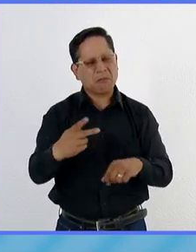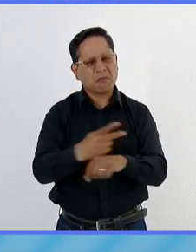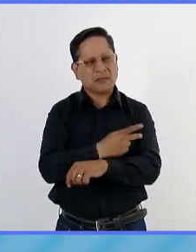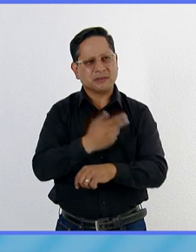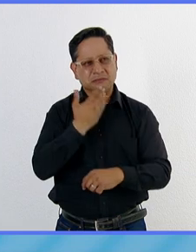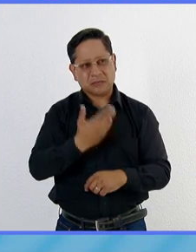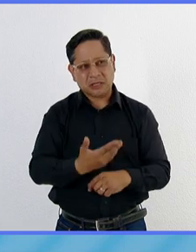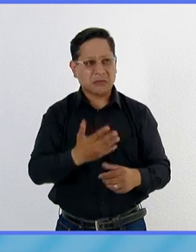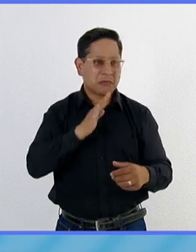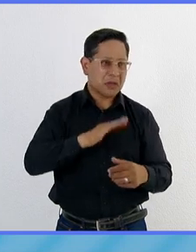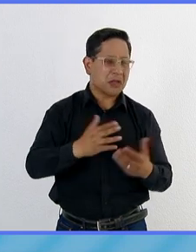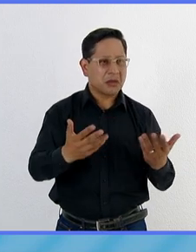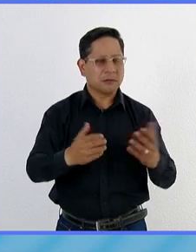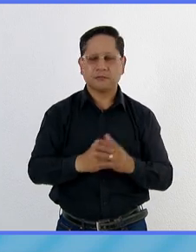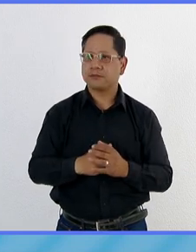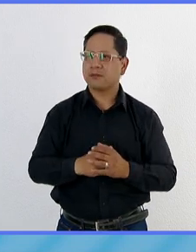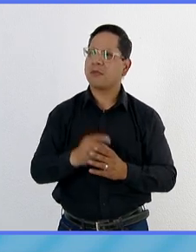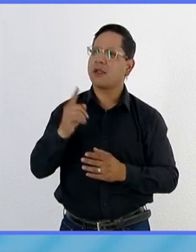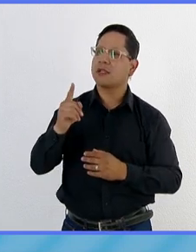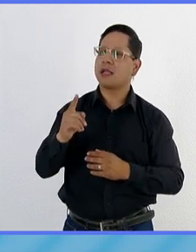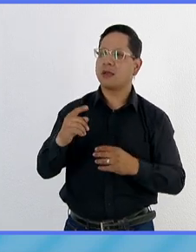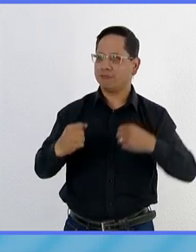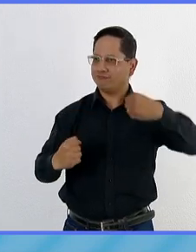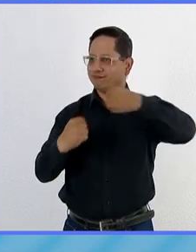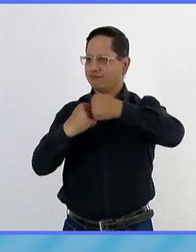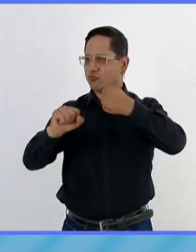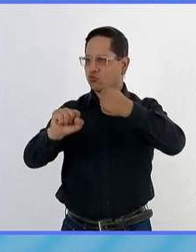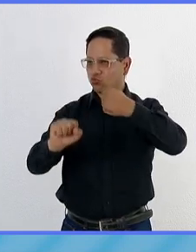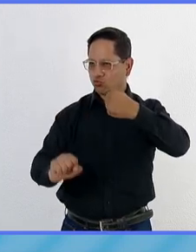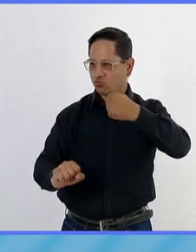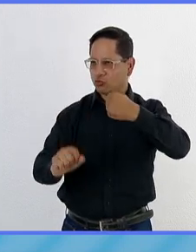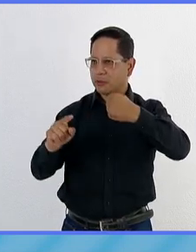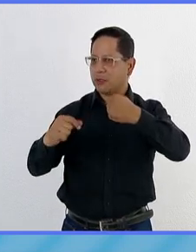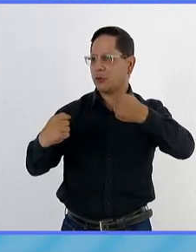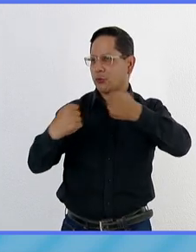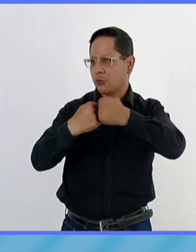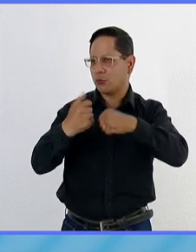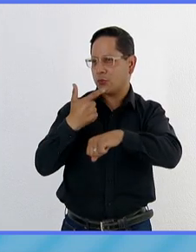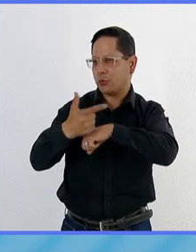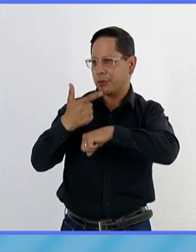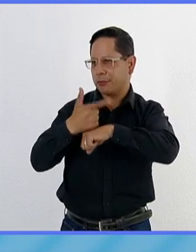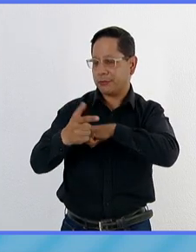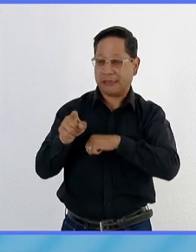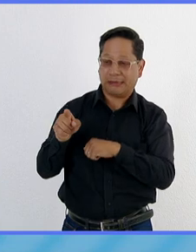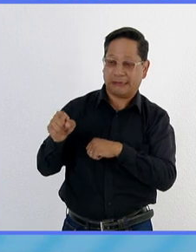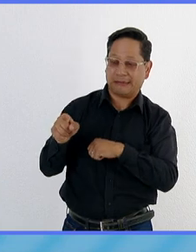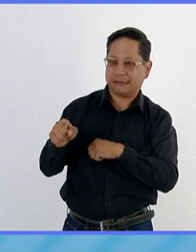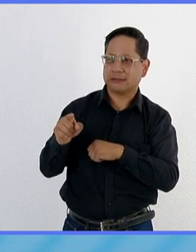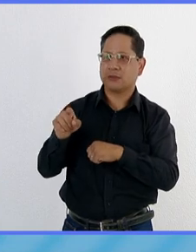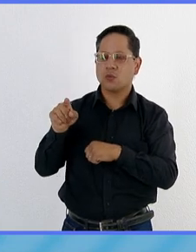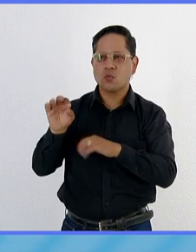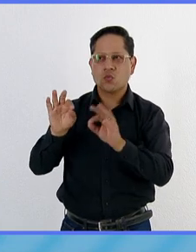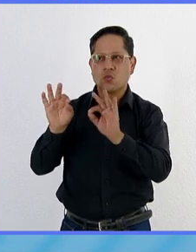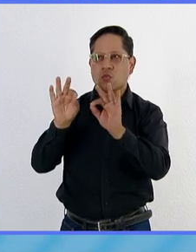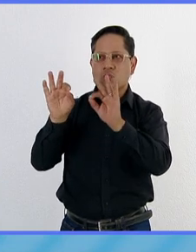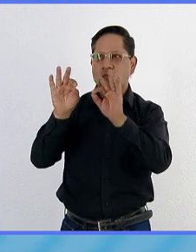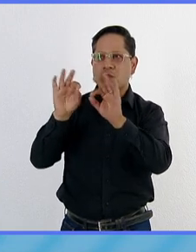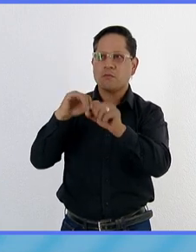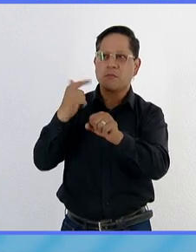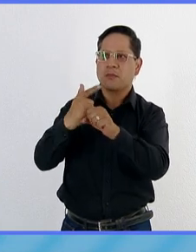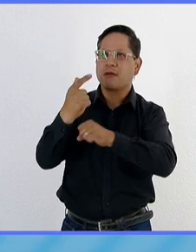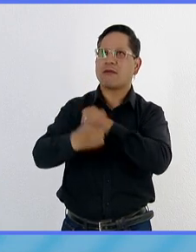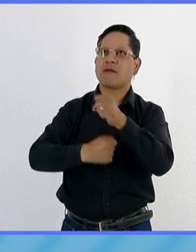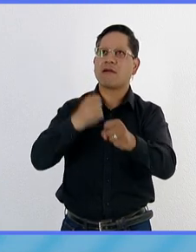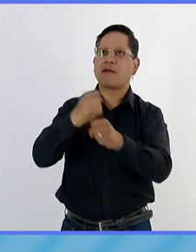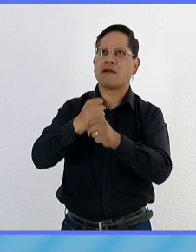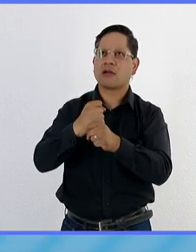tenido incursiones en la frontera sur de nuestro país. Tenemos esa colinancia con Guatemala. En Guatemala esta plaga se detectó